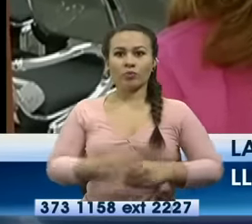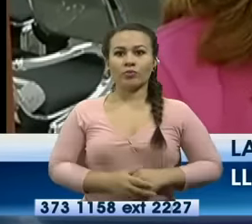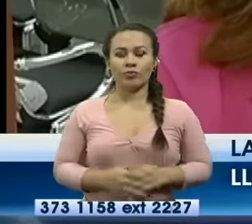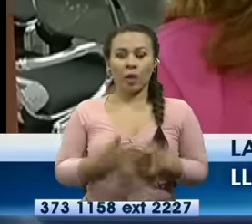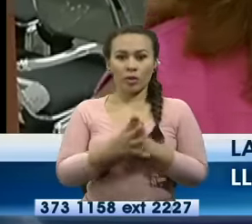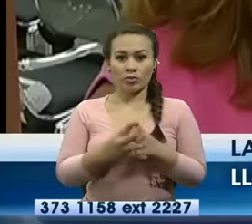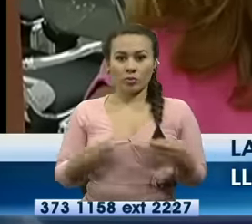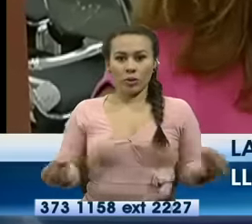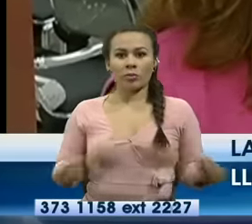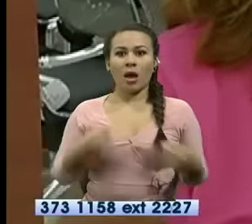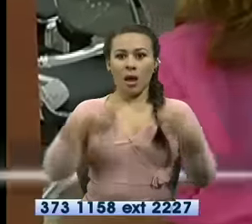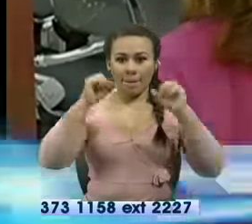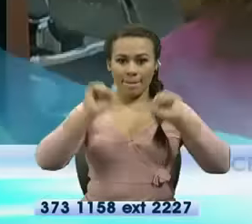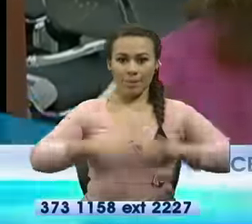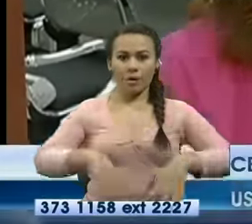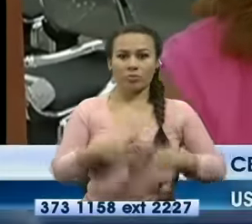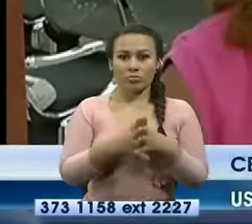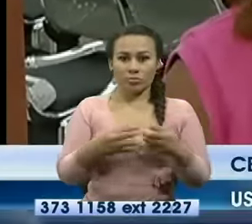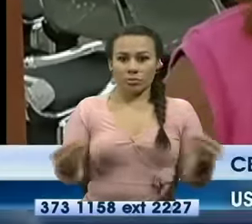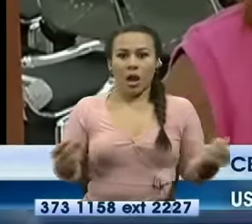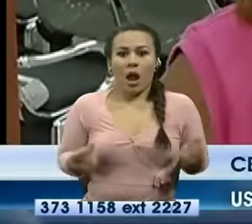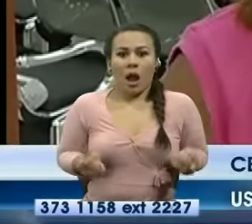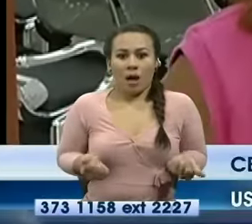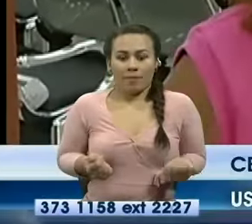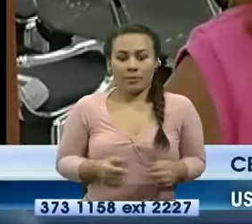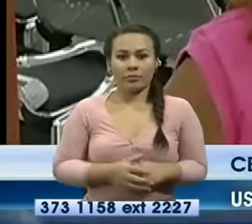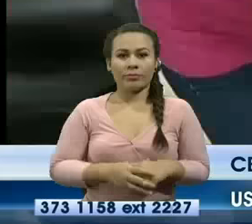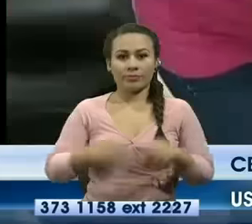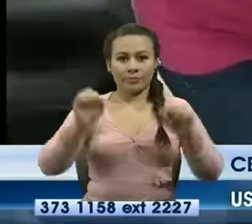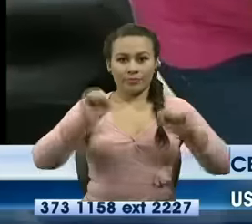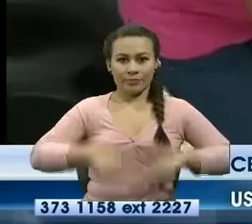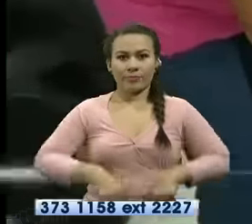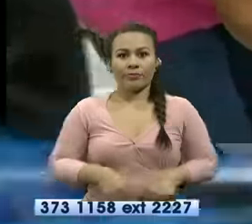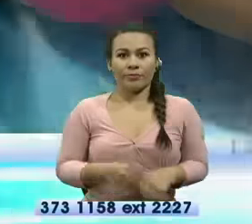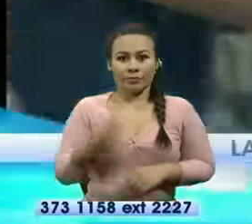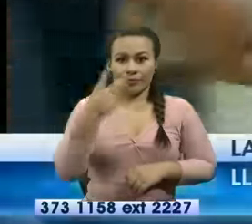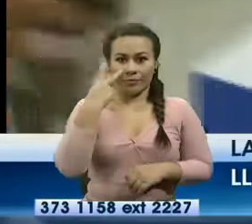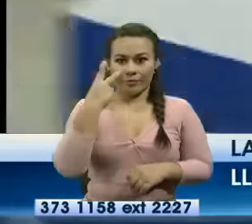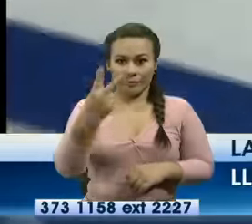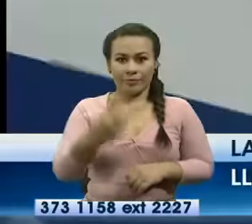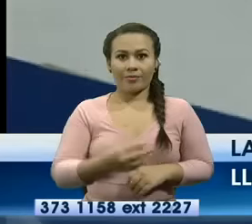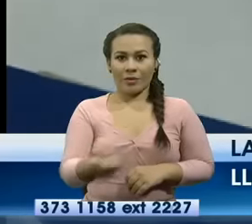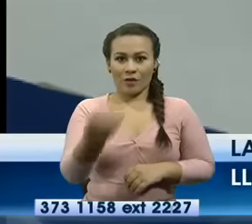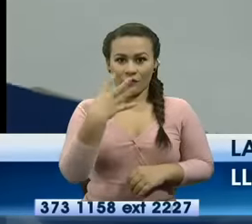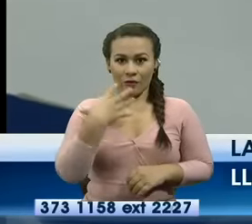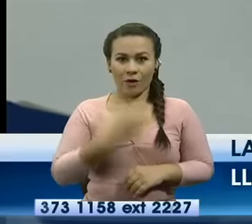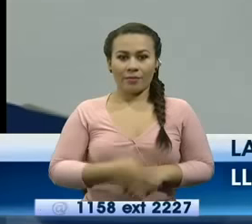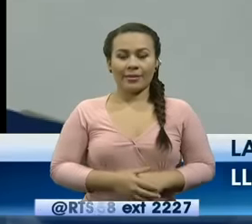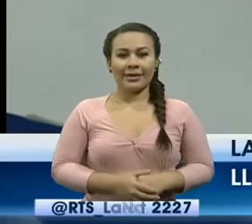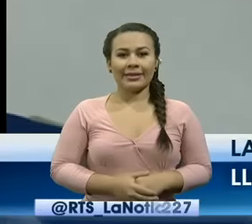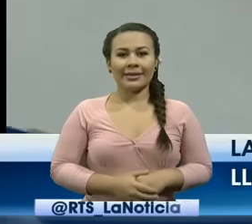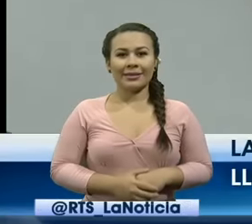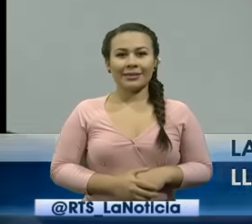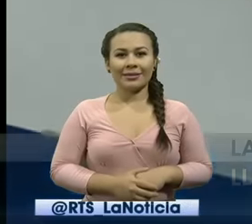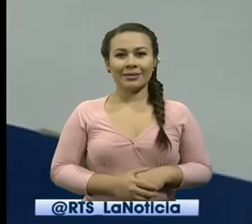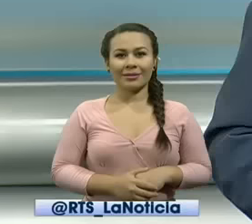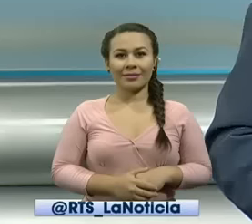más rápido se soluciona más rápido entonces está muy bien todo eso yo lo felicito informó José Morales